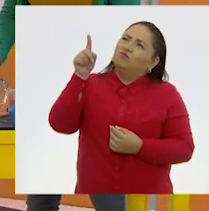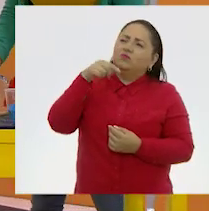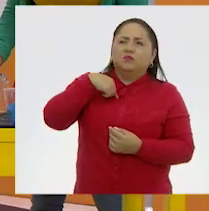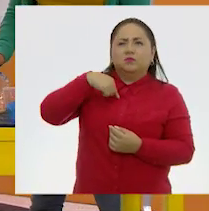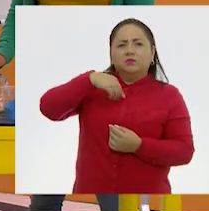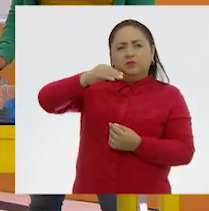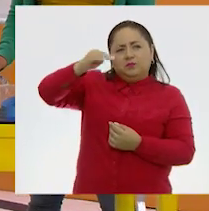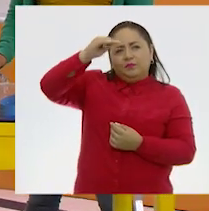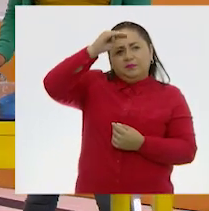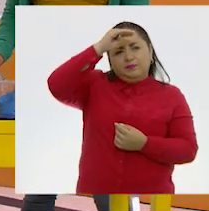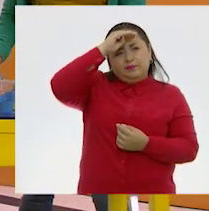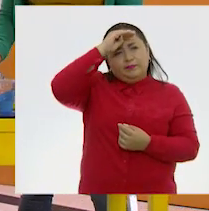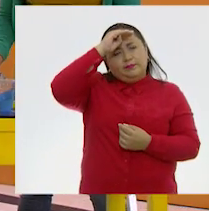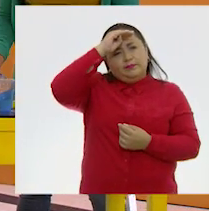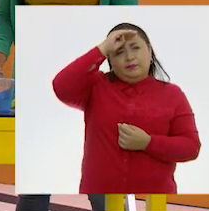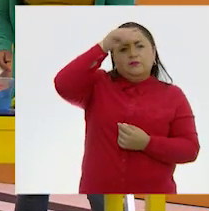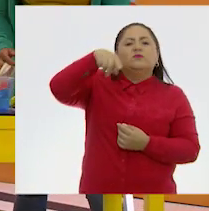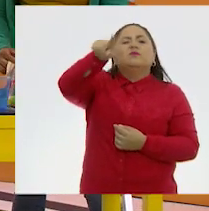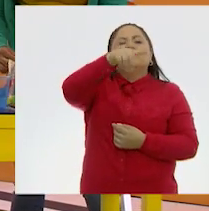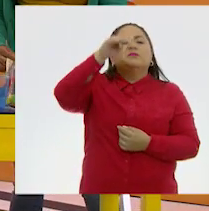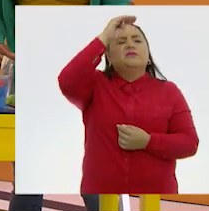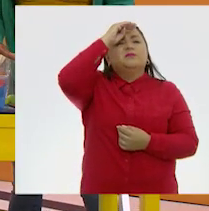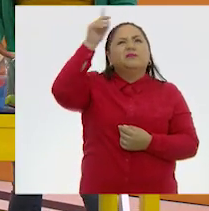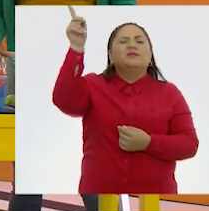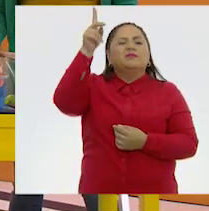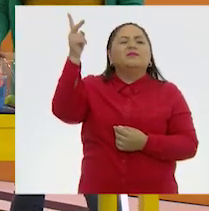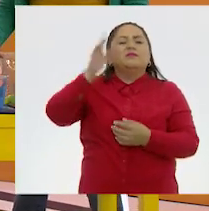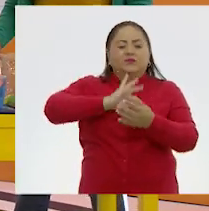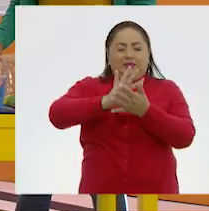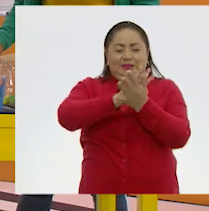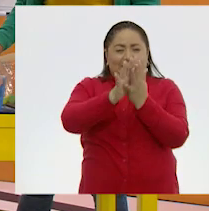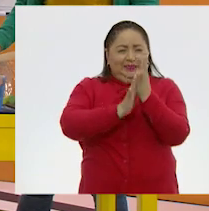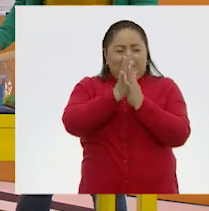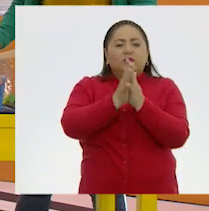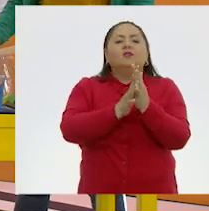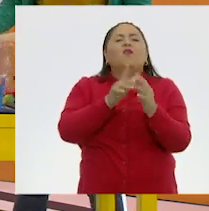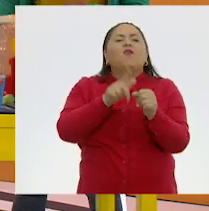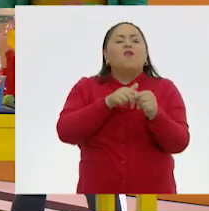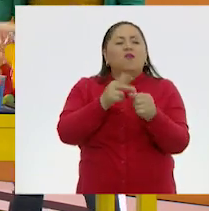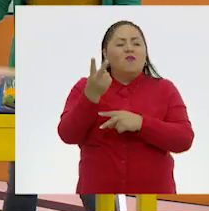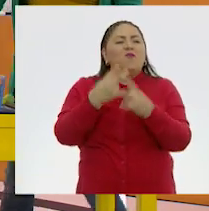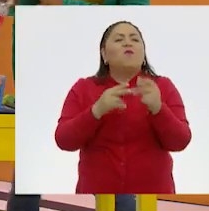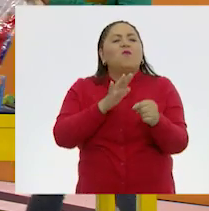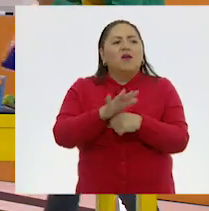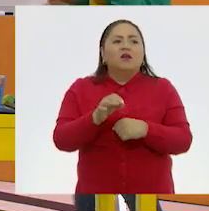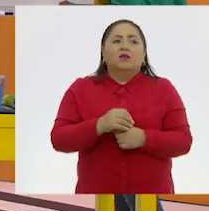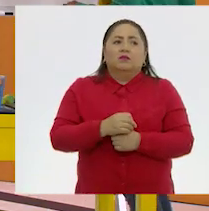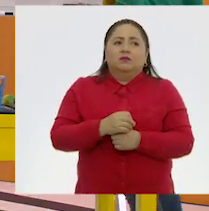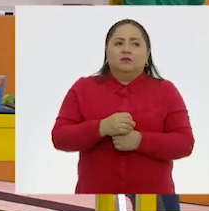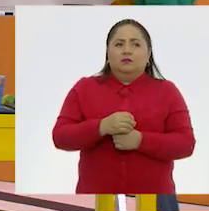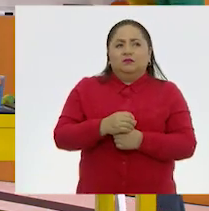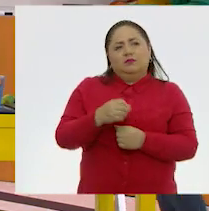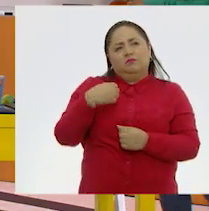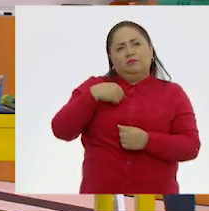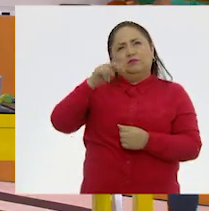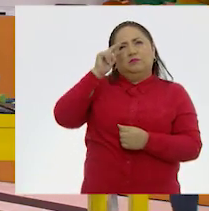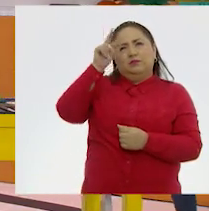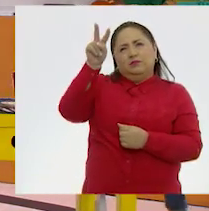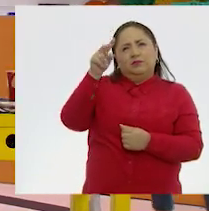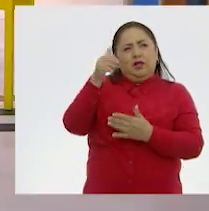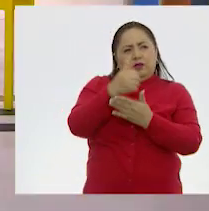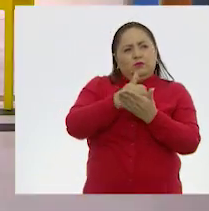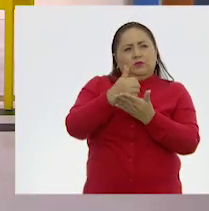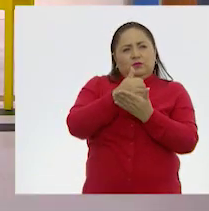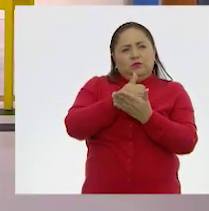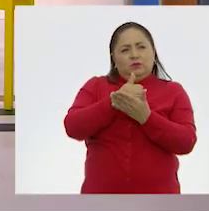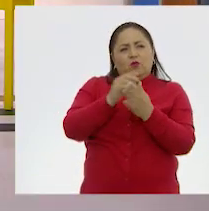pienso... A ver, ¿ustedes qué creen? ¿Qué color puede salir? Yo creo... Bueno, he experimentado en algún momento y creo